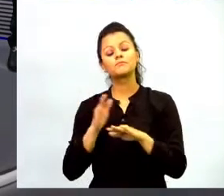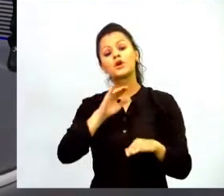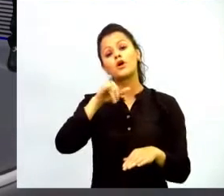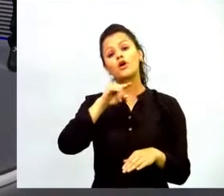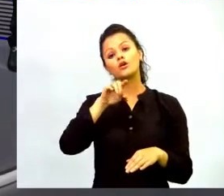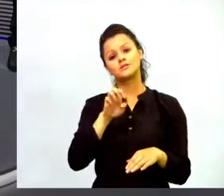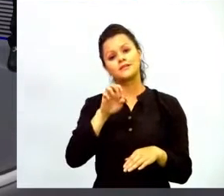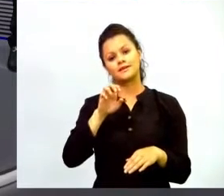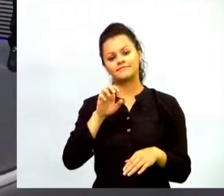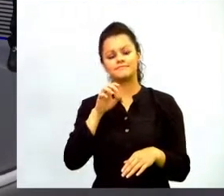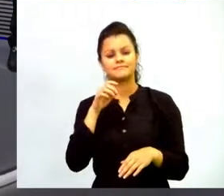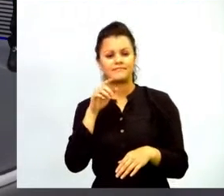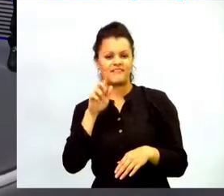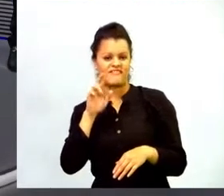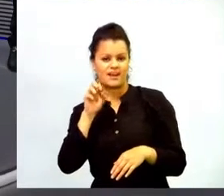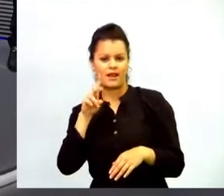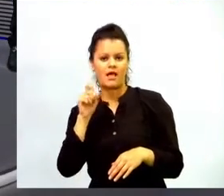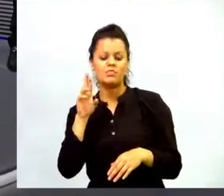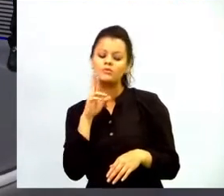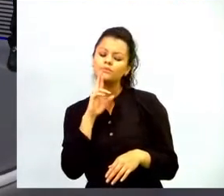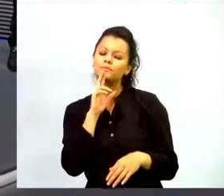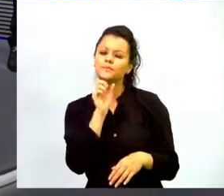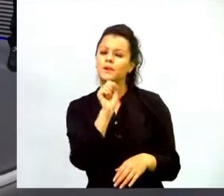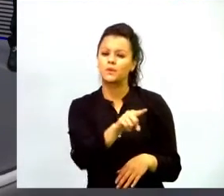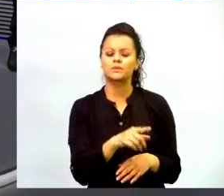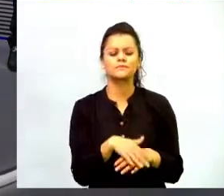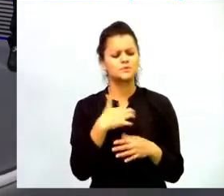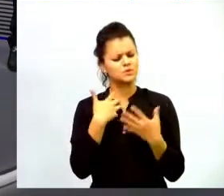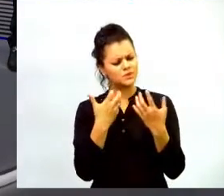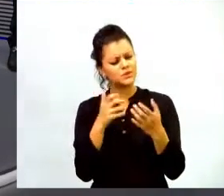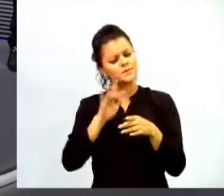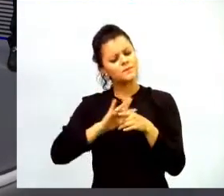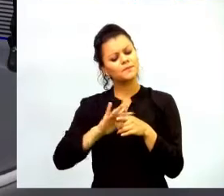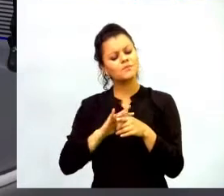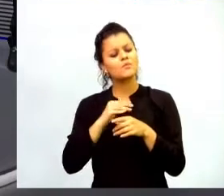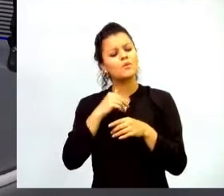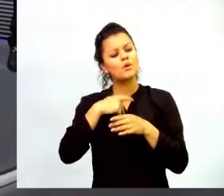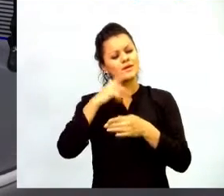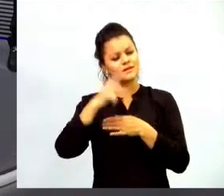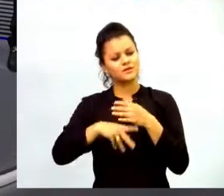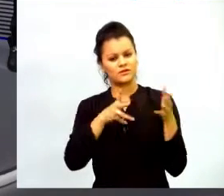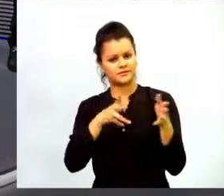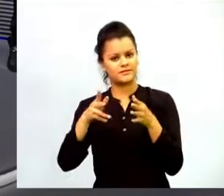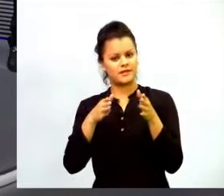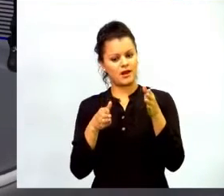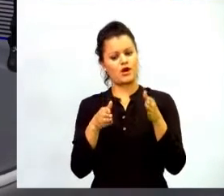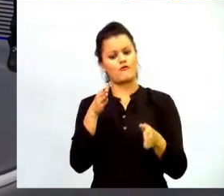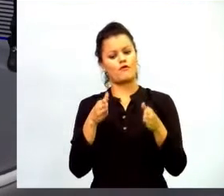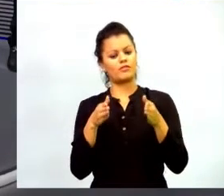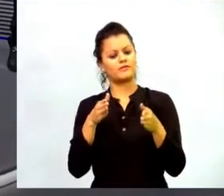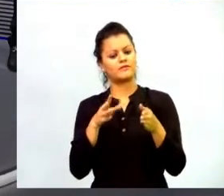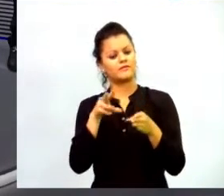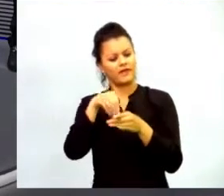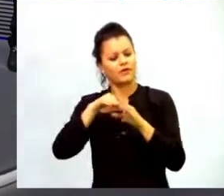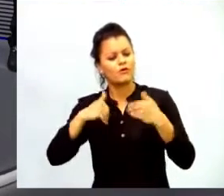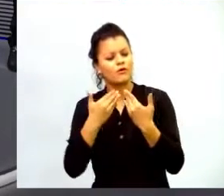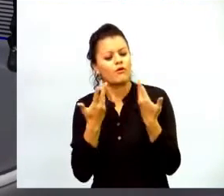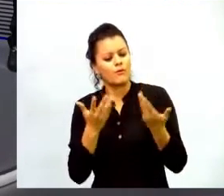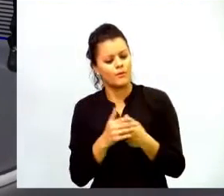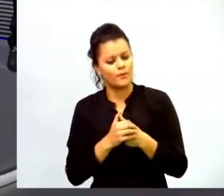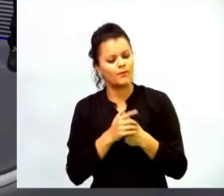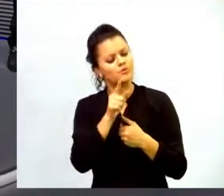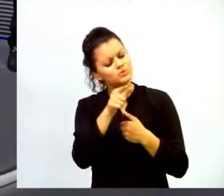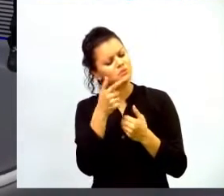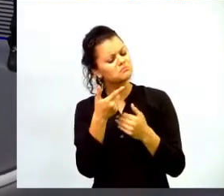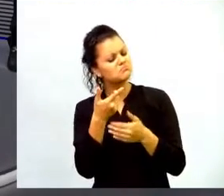quisiera implementar un proyecto de enseñanza de robótica en los colegios de mi municipio que me recomendarían para este propósito